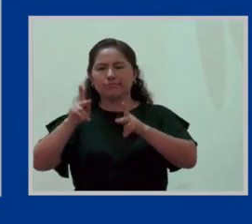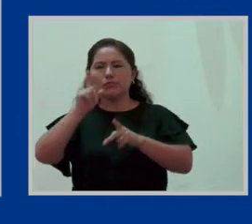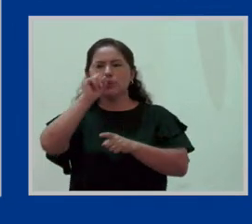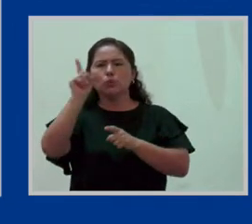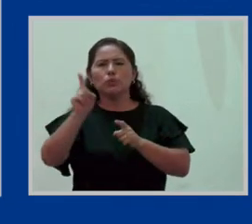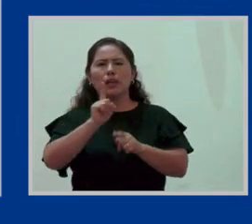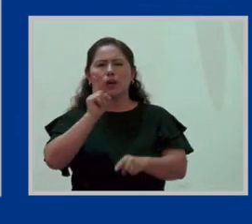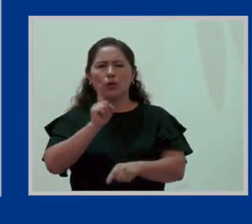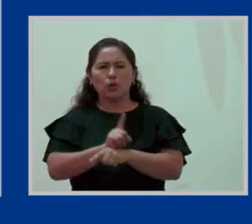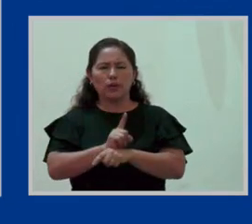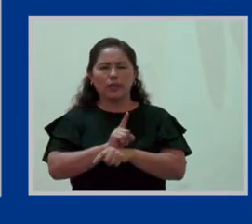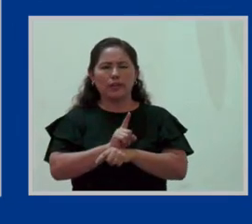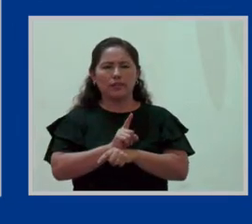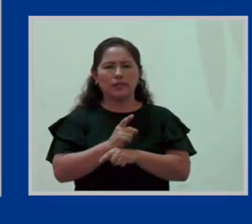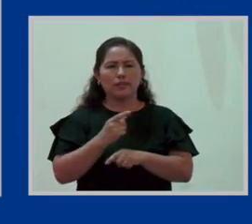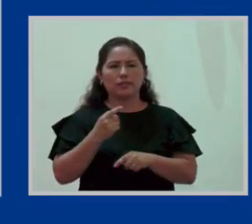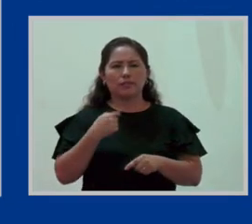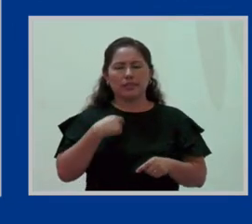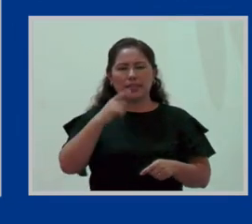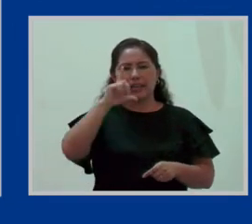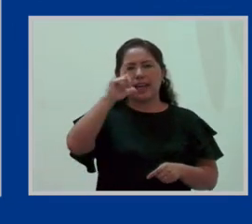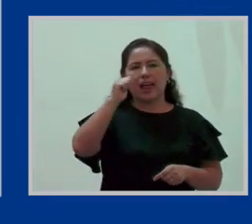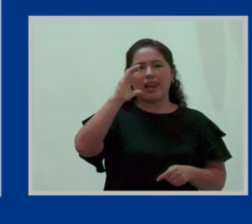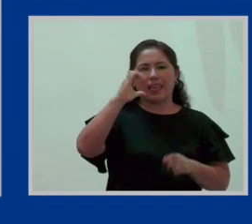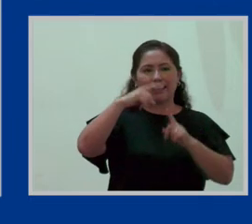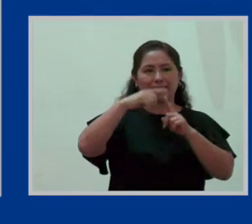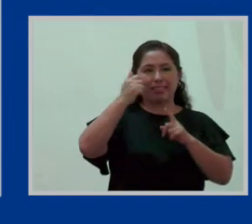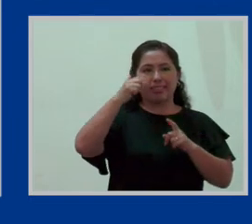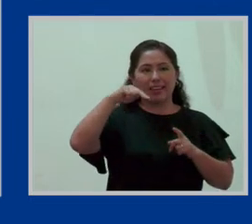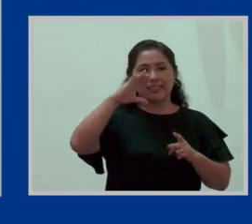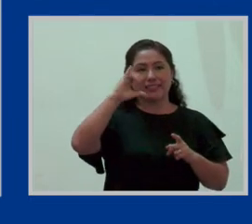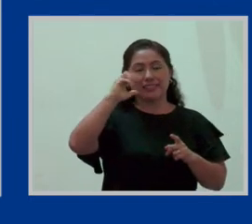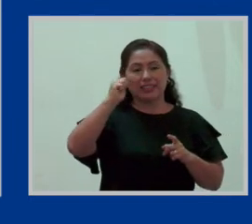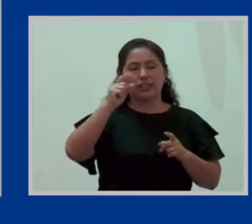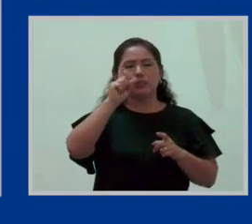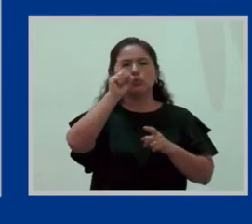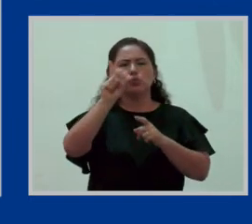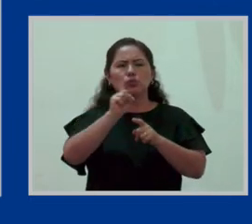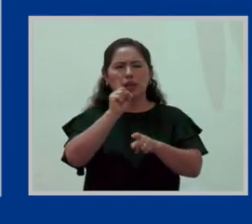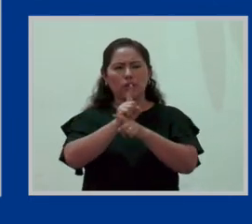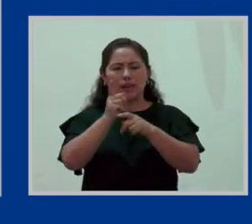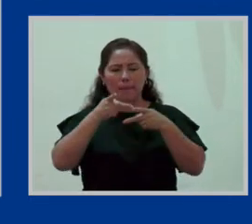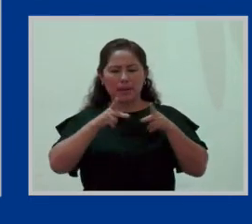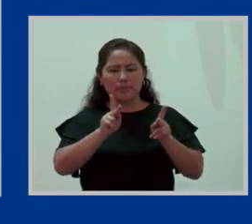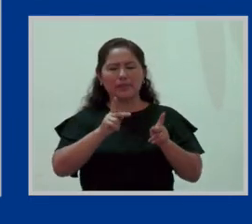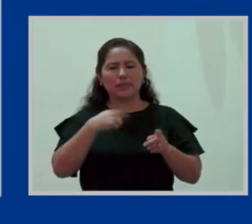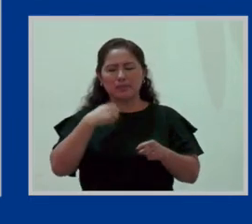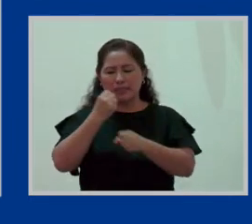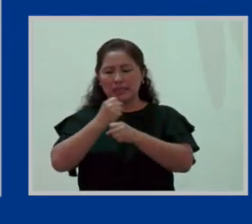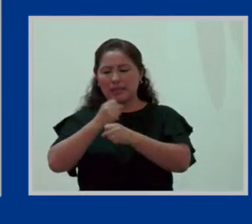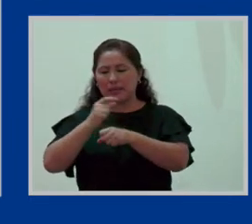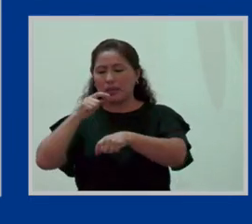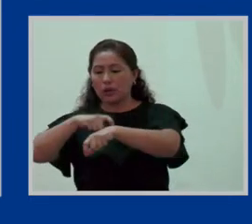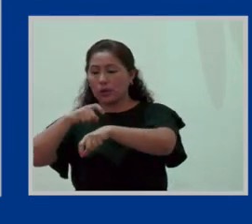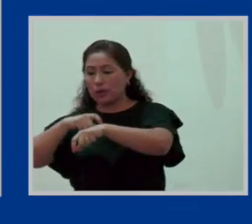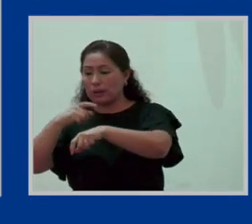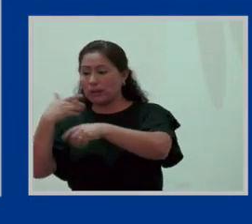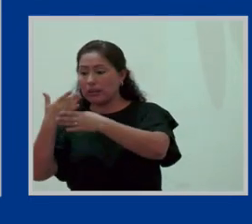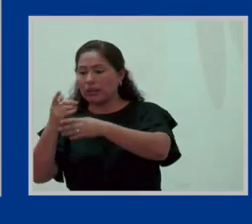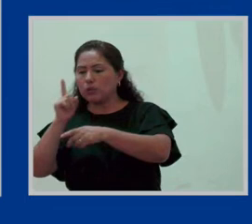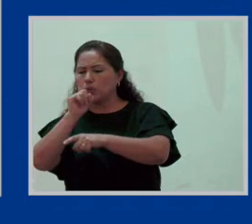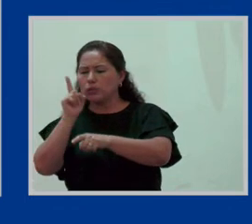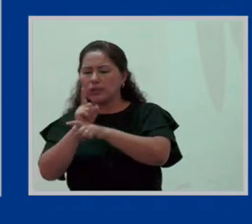para la lactancia, que es un permiso, es una hora de la jornada de trabajo que es diferente